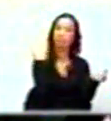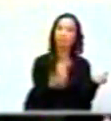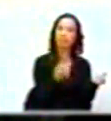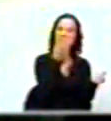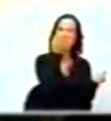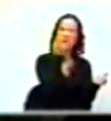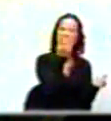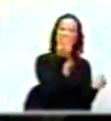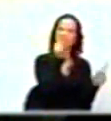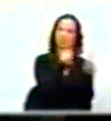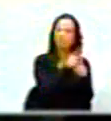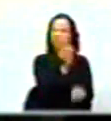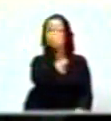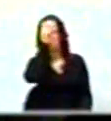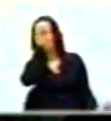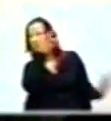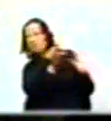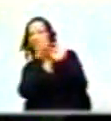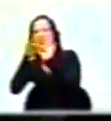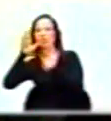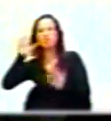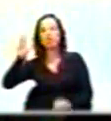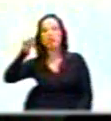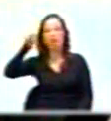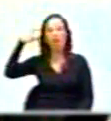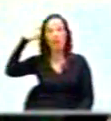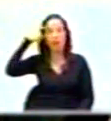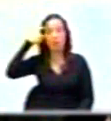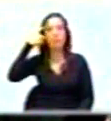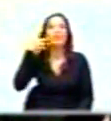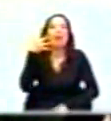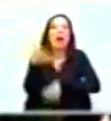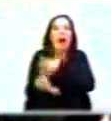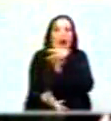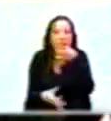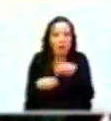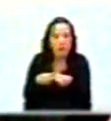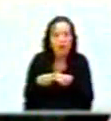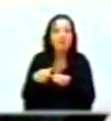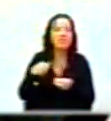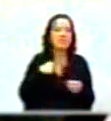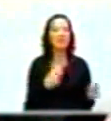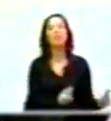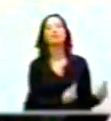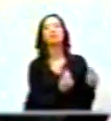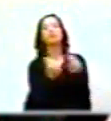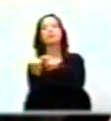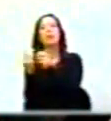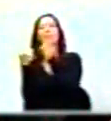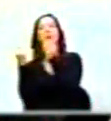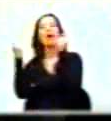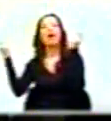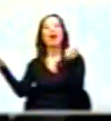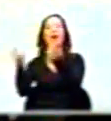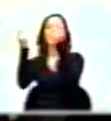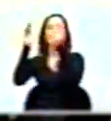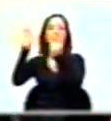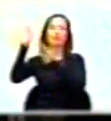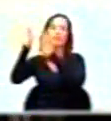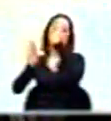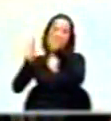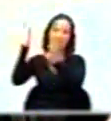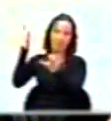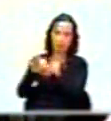amigos del gobierno, pero además que han sido financiadores de sus campañas electorales.